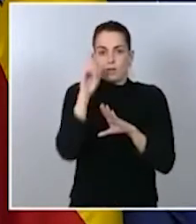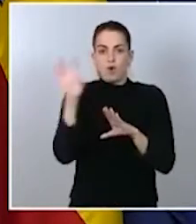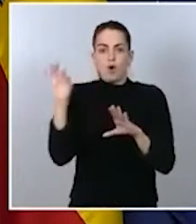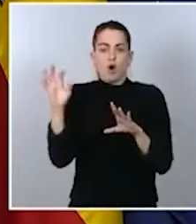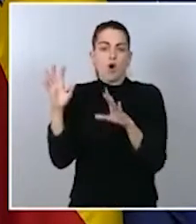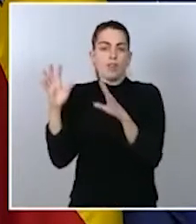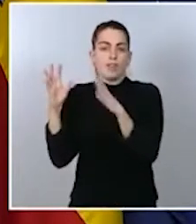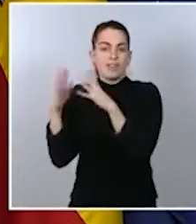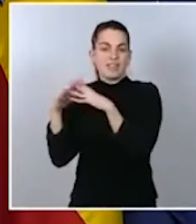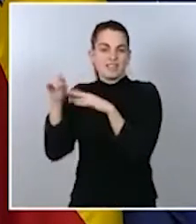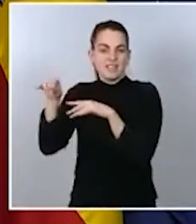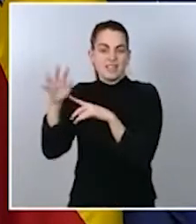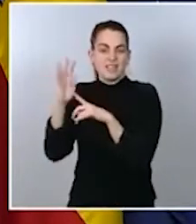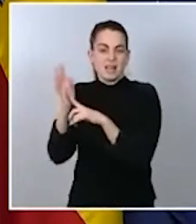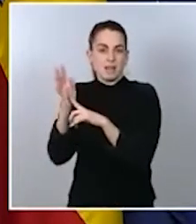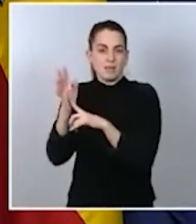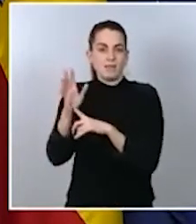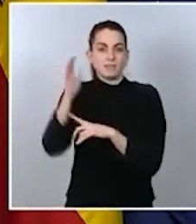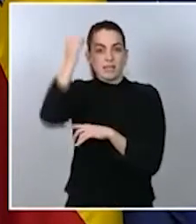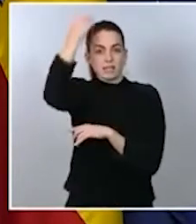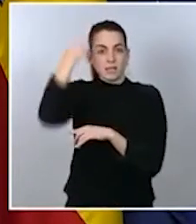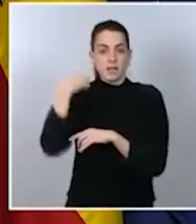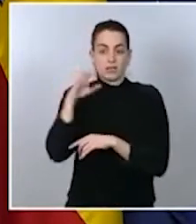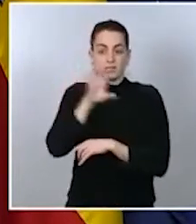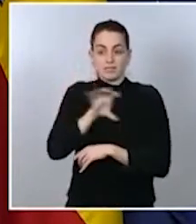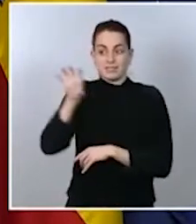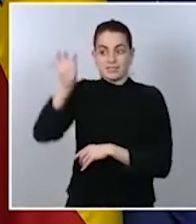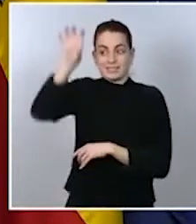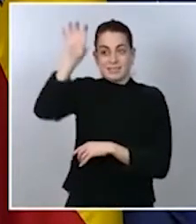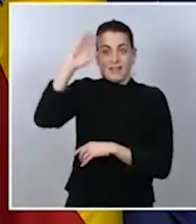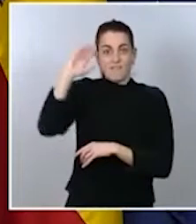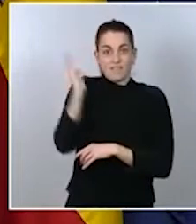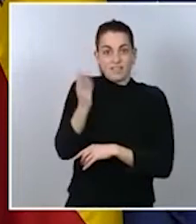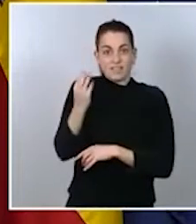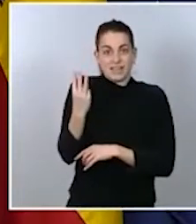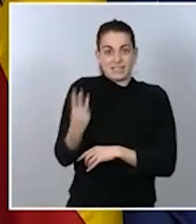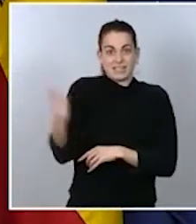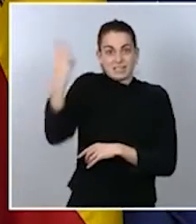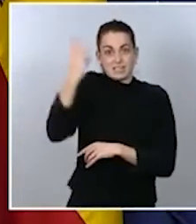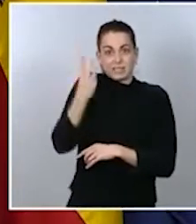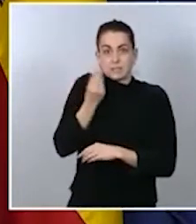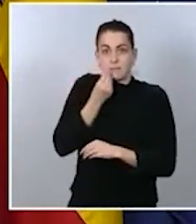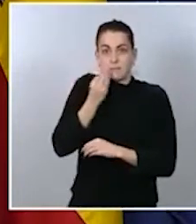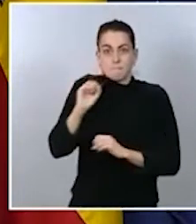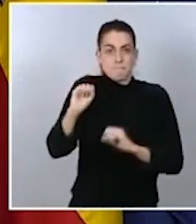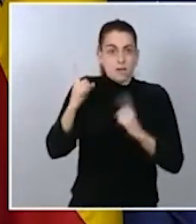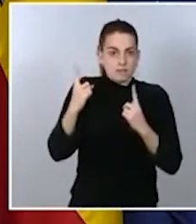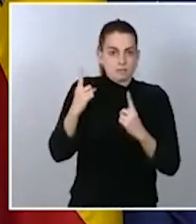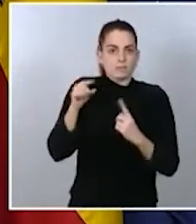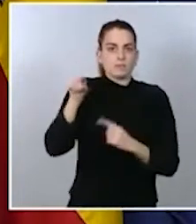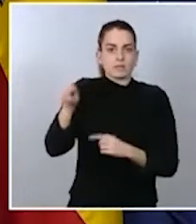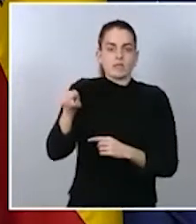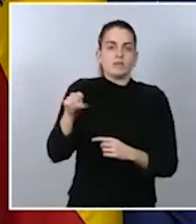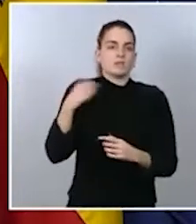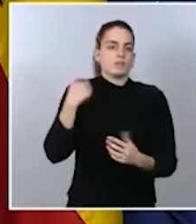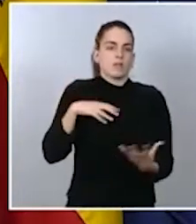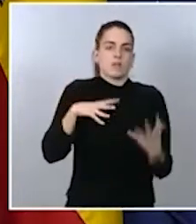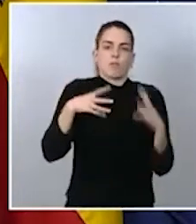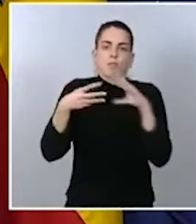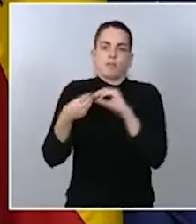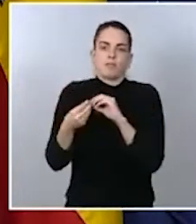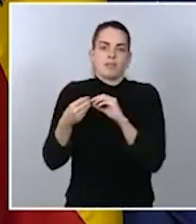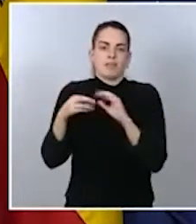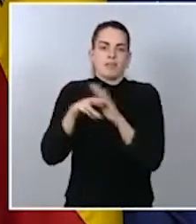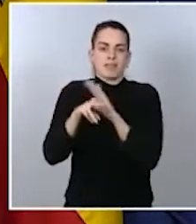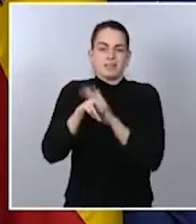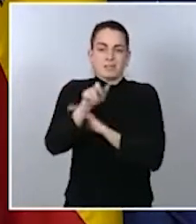fundamentalmente, y Aragón, las tres más afectadas, quedaban manifiestamente, razonablemente, adecuadas para gestionar. Otra cosa es que desde el